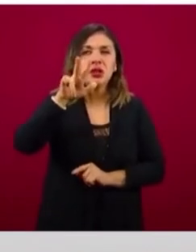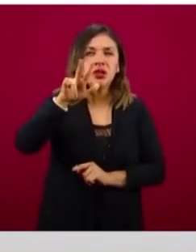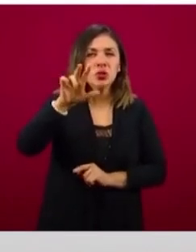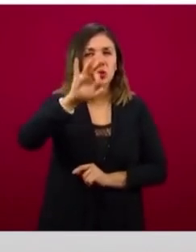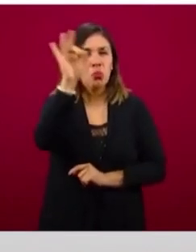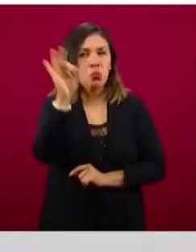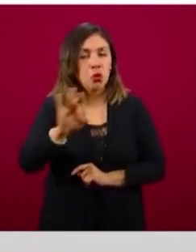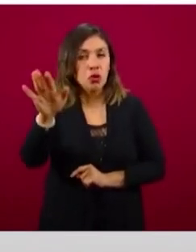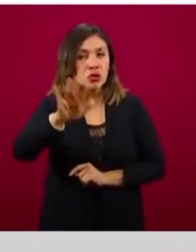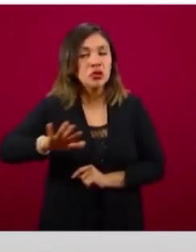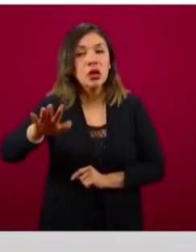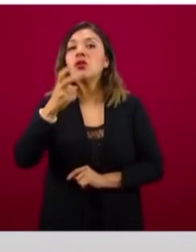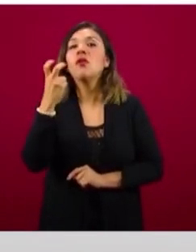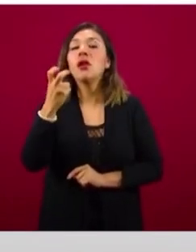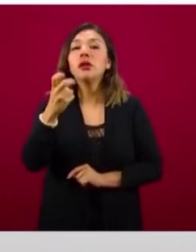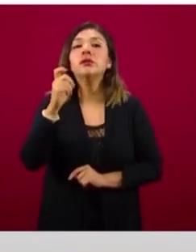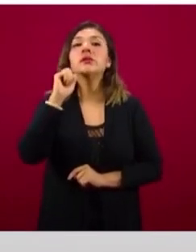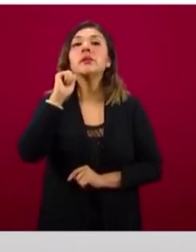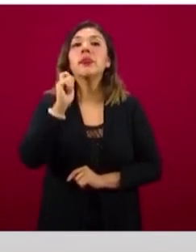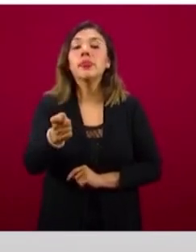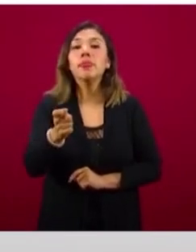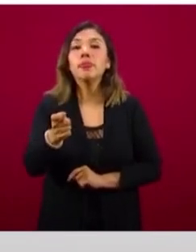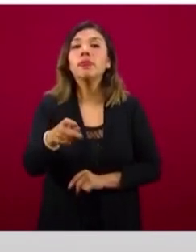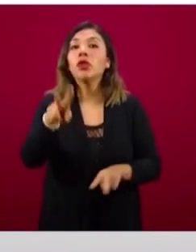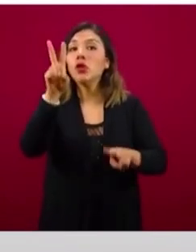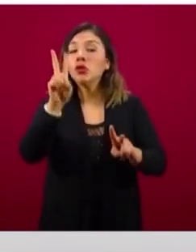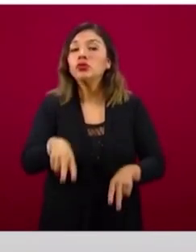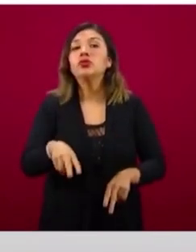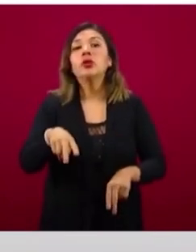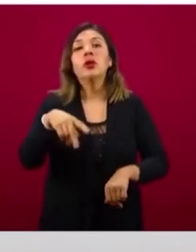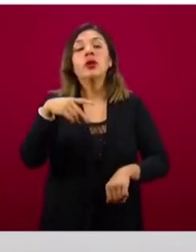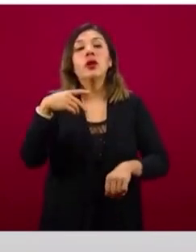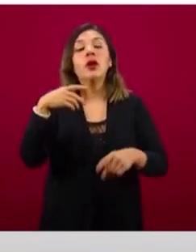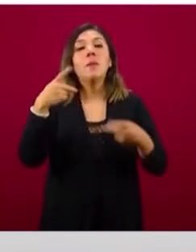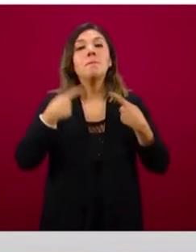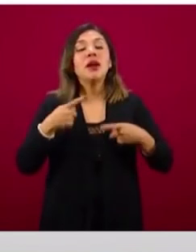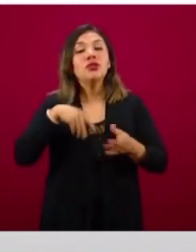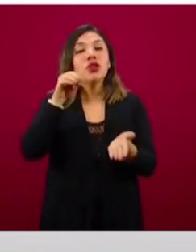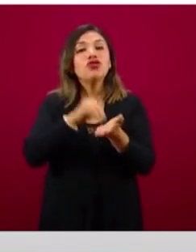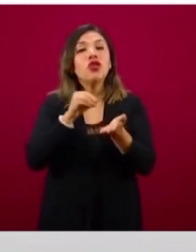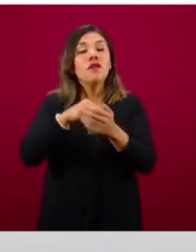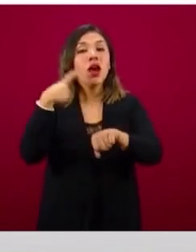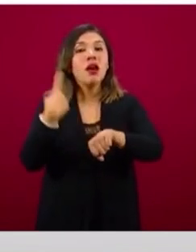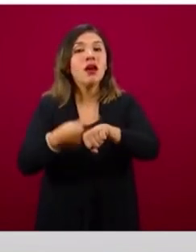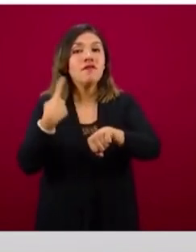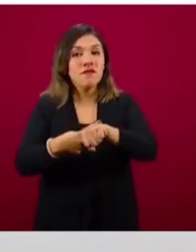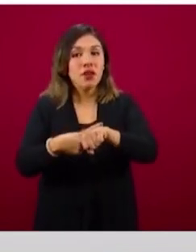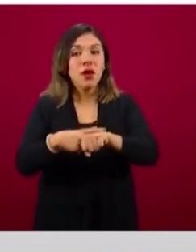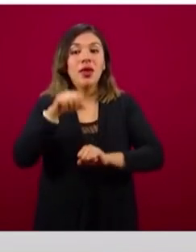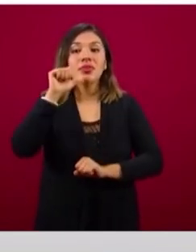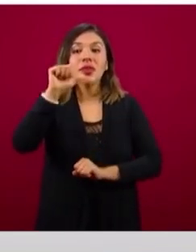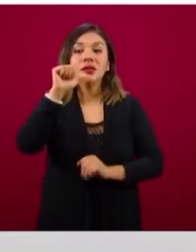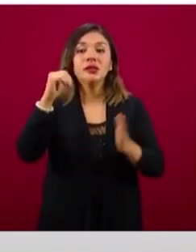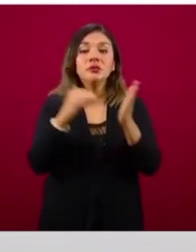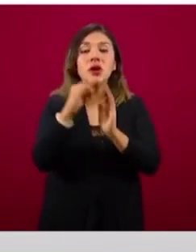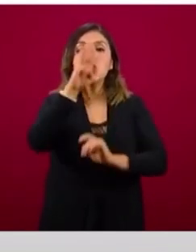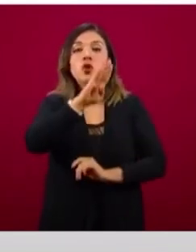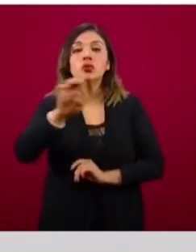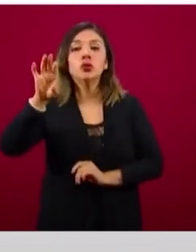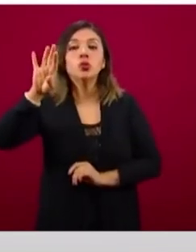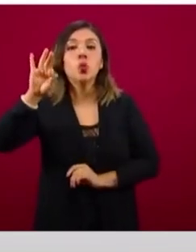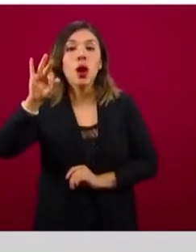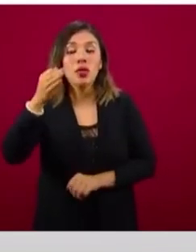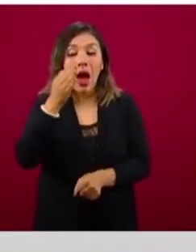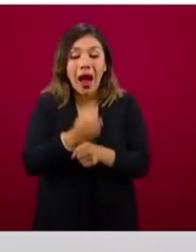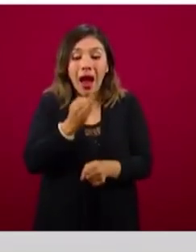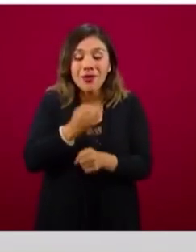por ciento, son realmente los casos activos en México, estos 16 mil 940 son los que en este